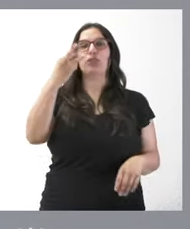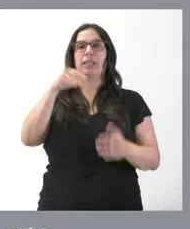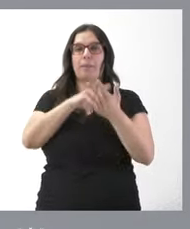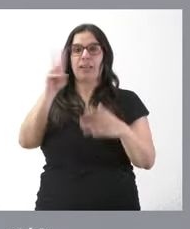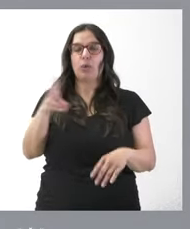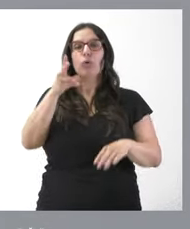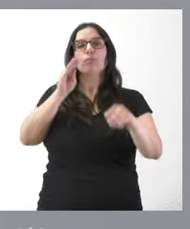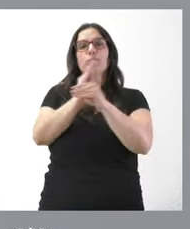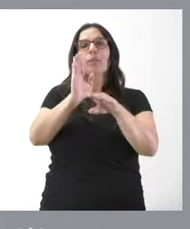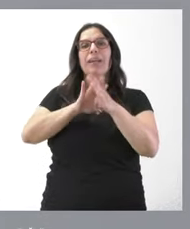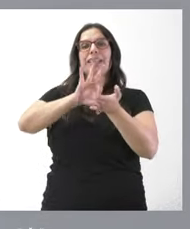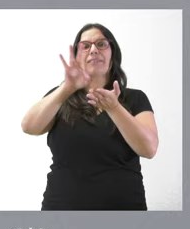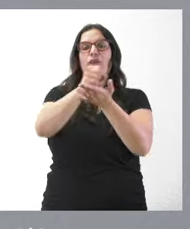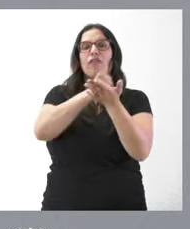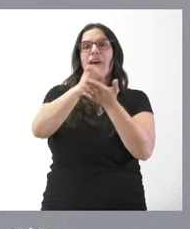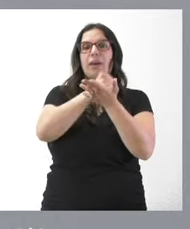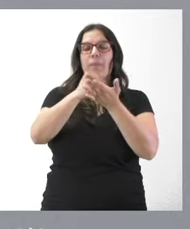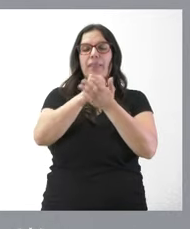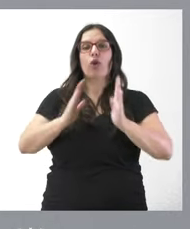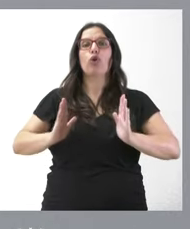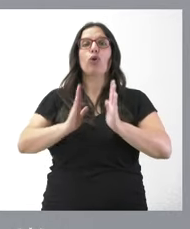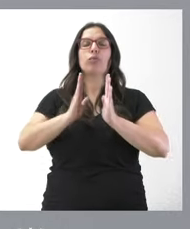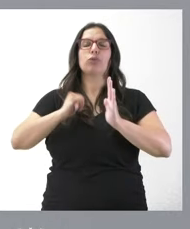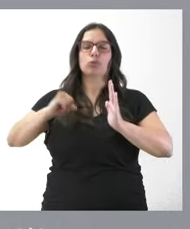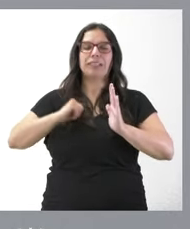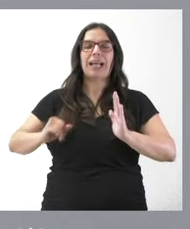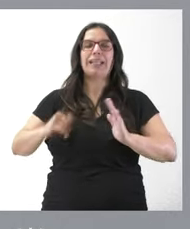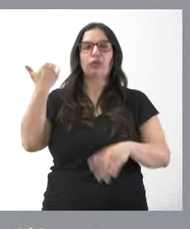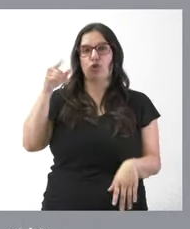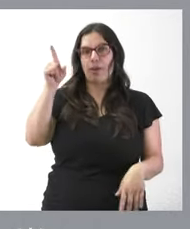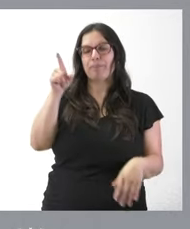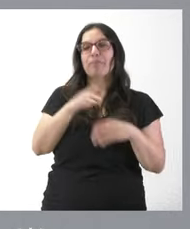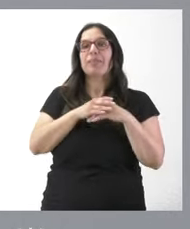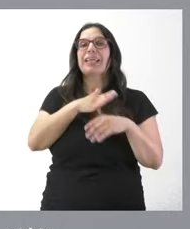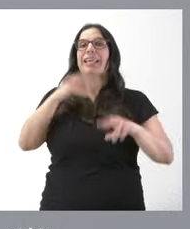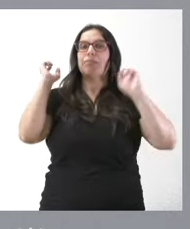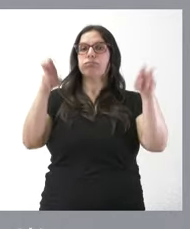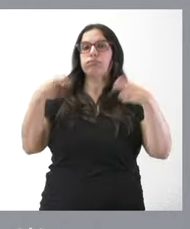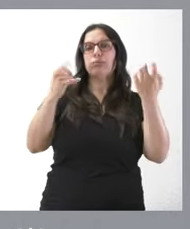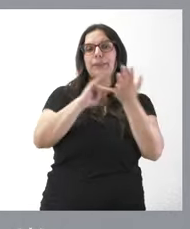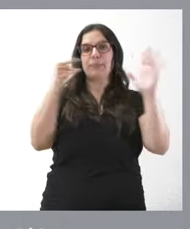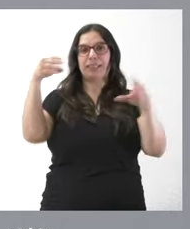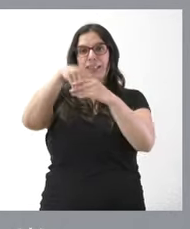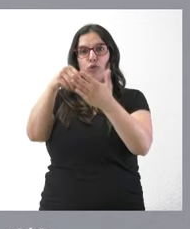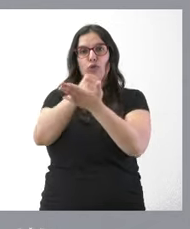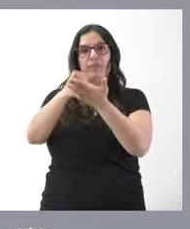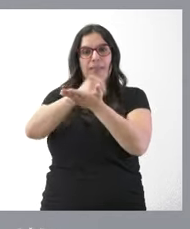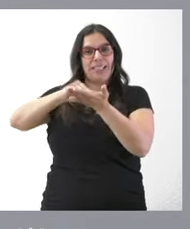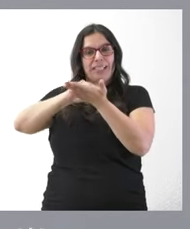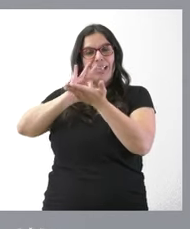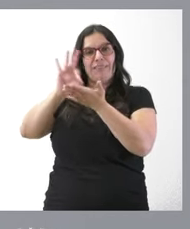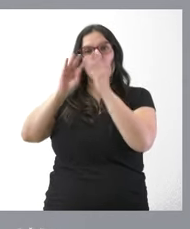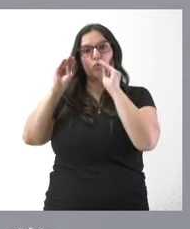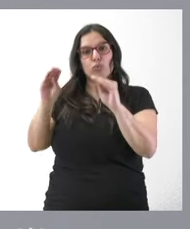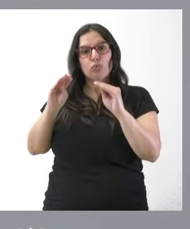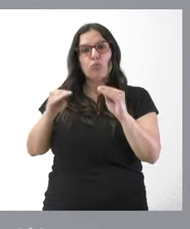destinan al servicio de farmacia del Hospital Santa Bárbara en Soria. Se pretende una renovación tecnológica de este servicio de farmacia, mejorar la calidad